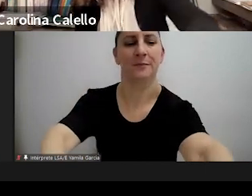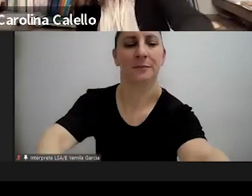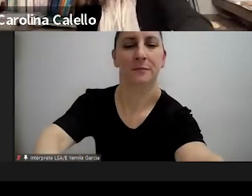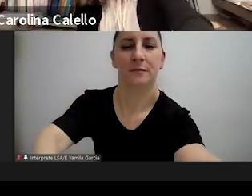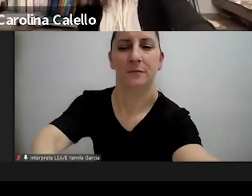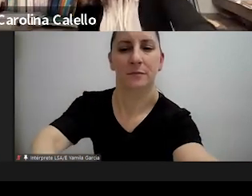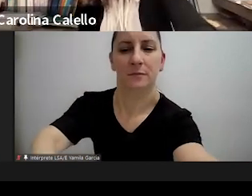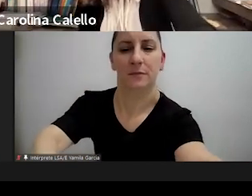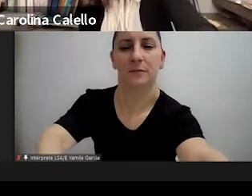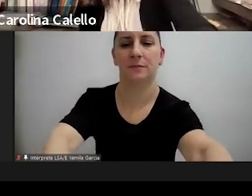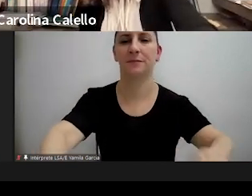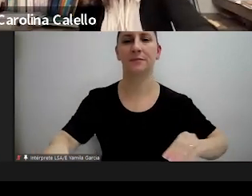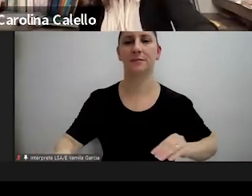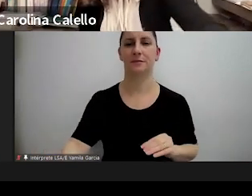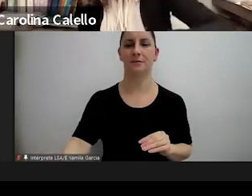bueno